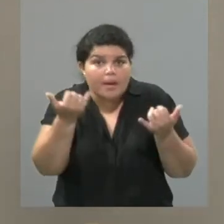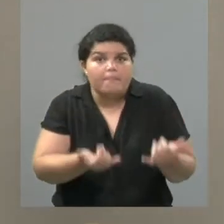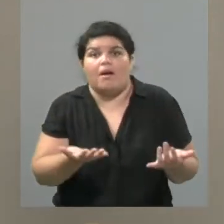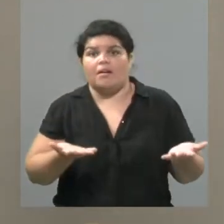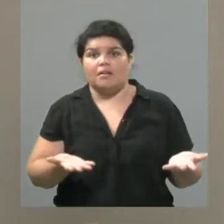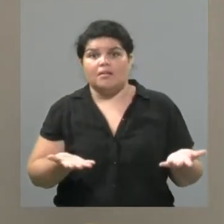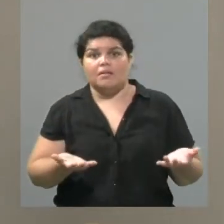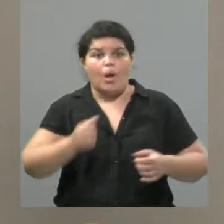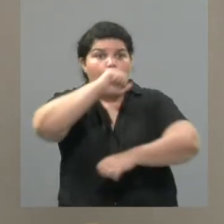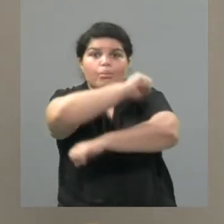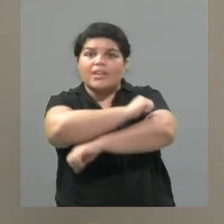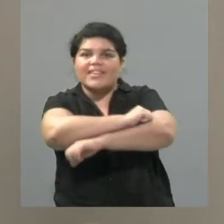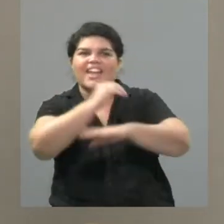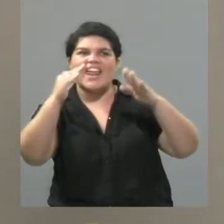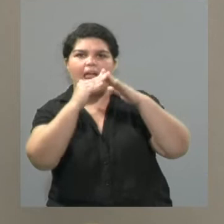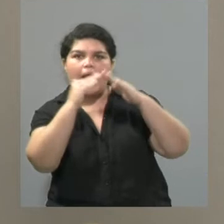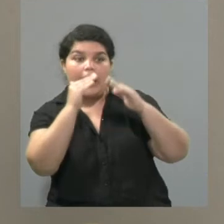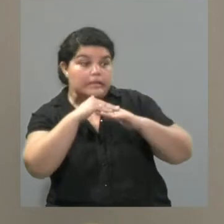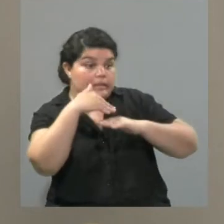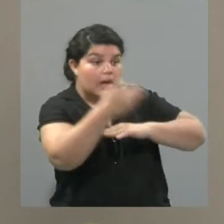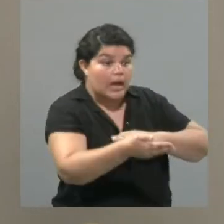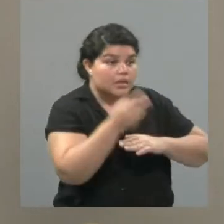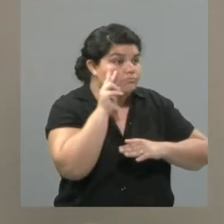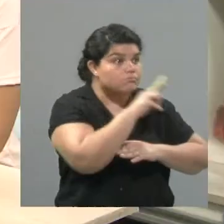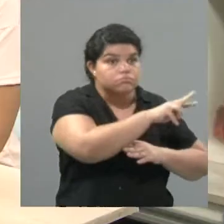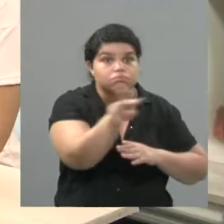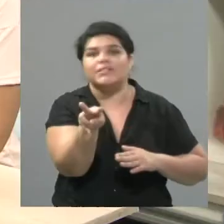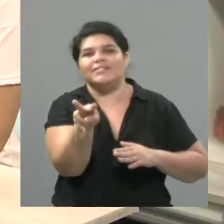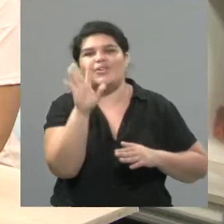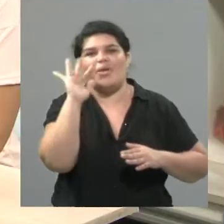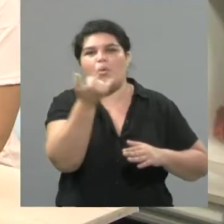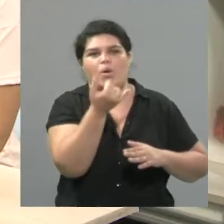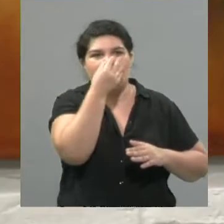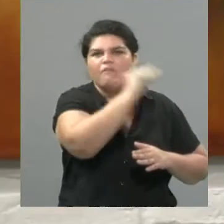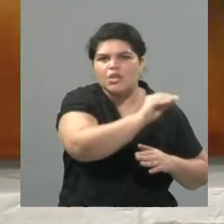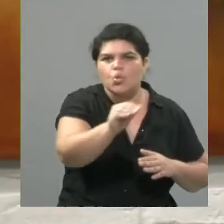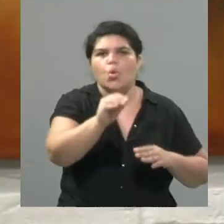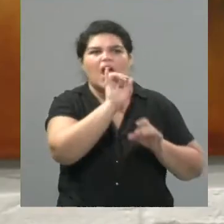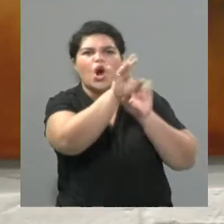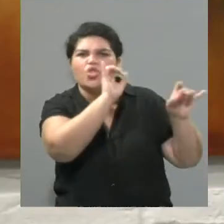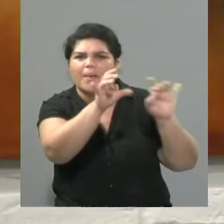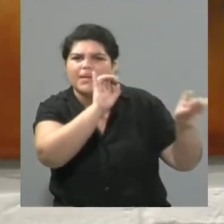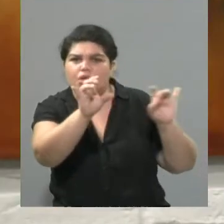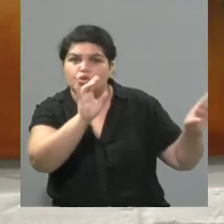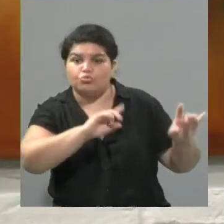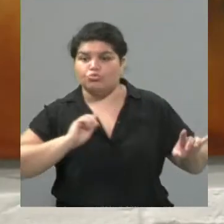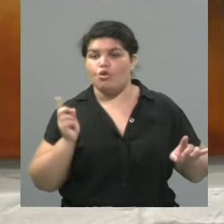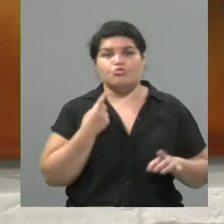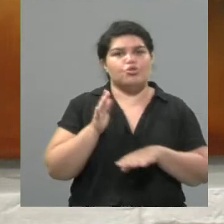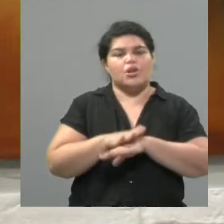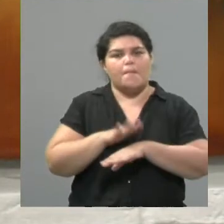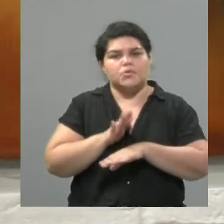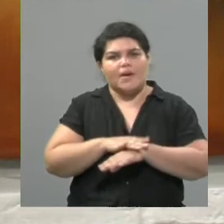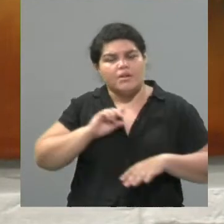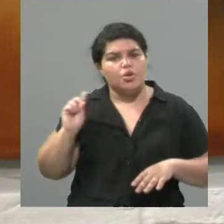ventana de nuestra casa? Claro. No tenemos que ir muy lejos para observarla. Y ser utilizados como gente de cambio también, ¿no? Sí. bien somos artistas,